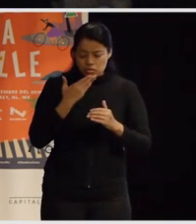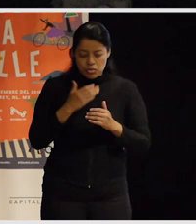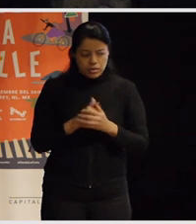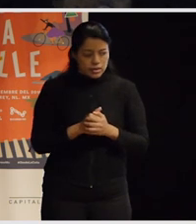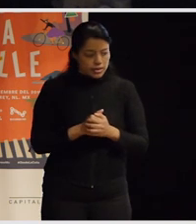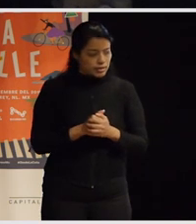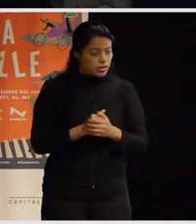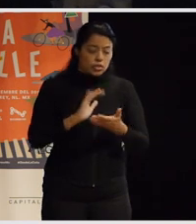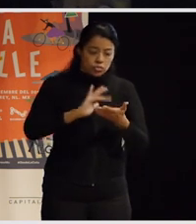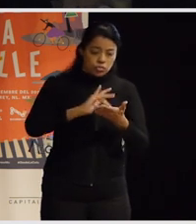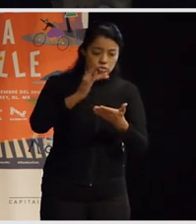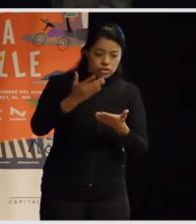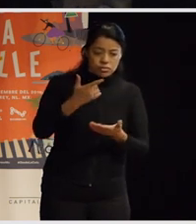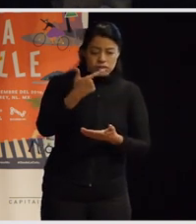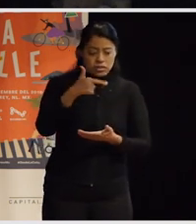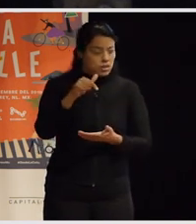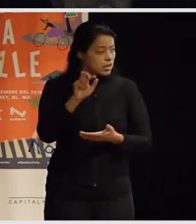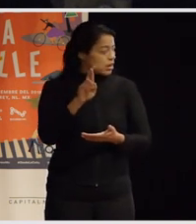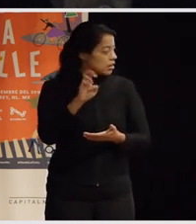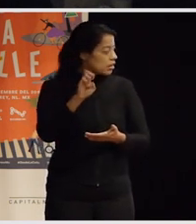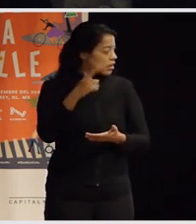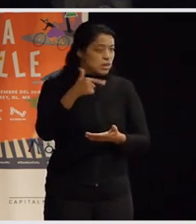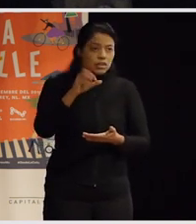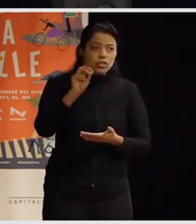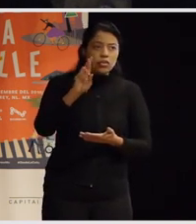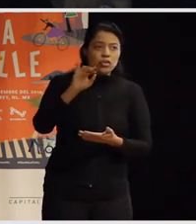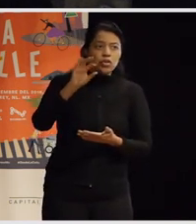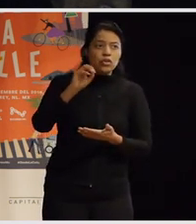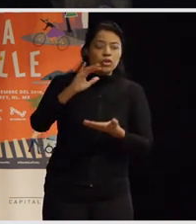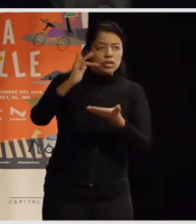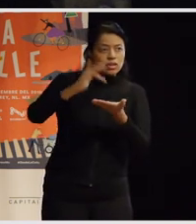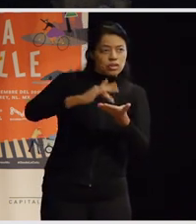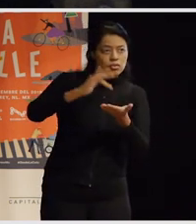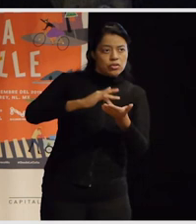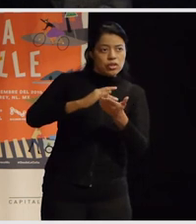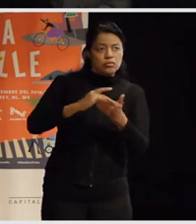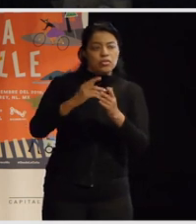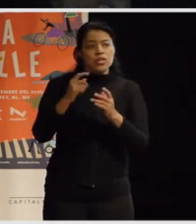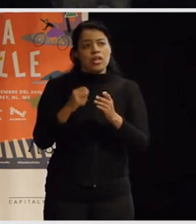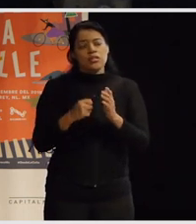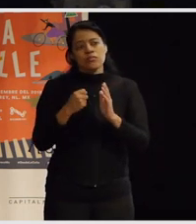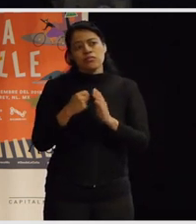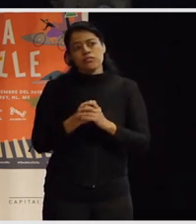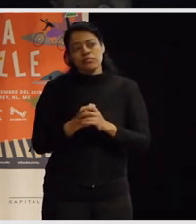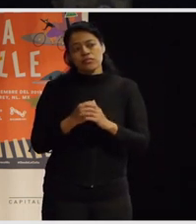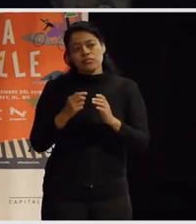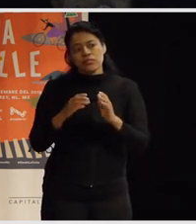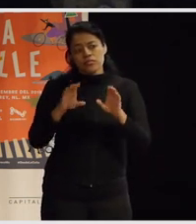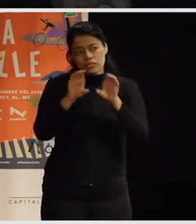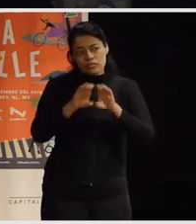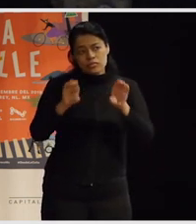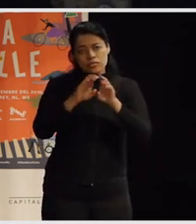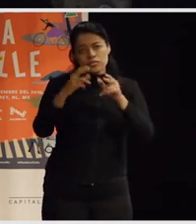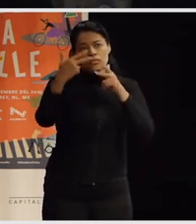muchas gracias a Gregorio que estuvo también ahí apoyándonos con todo lo de la cuestión técnica y ojalá nos puedas